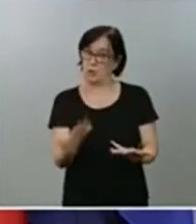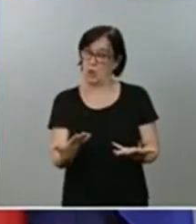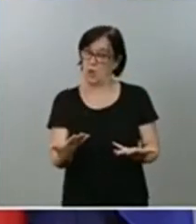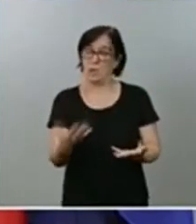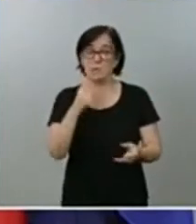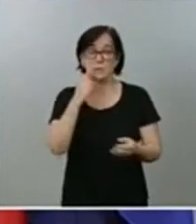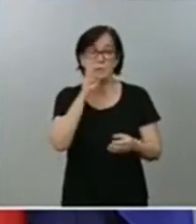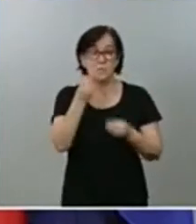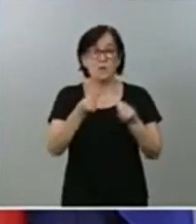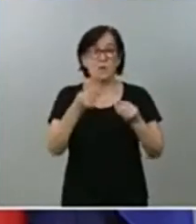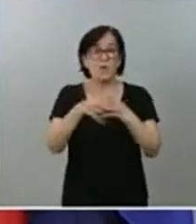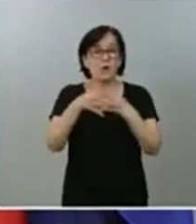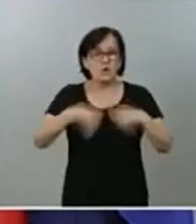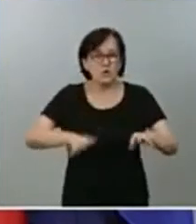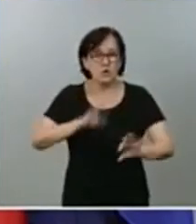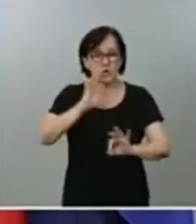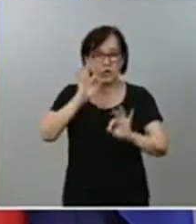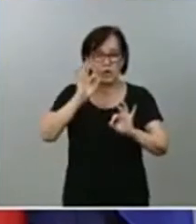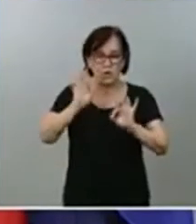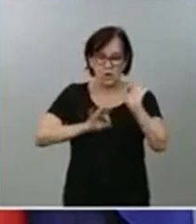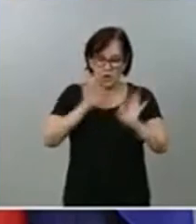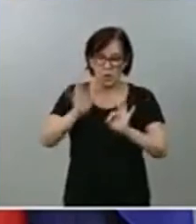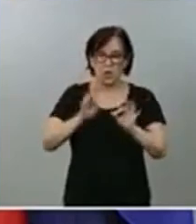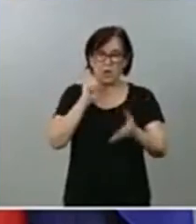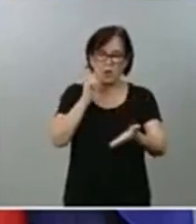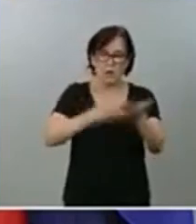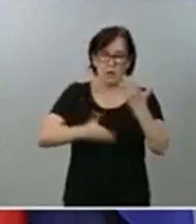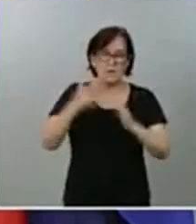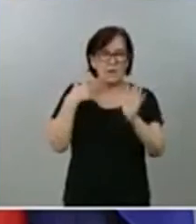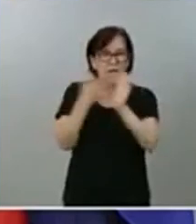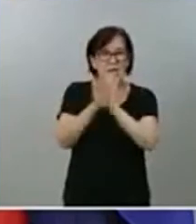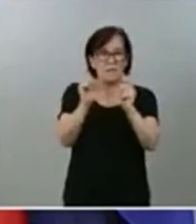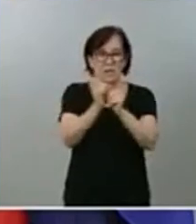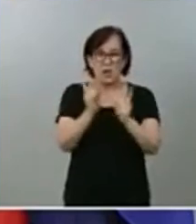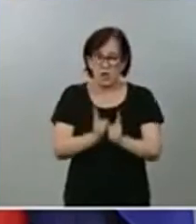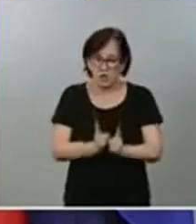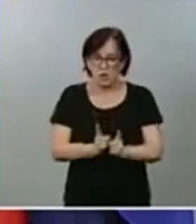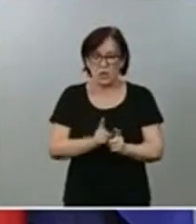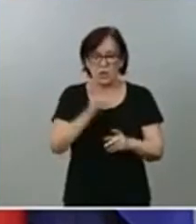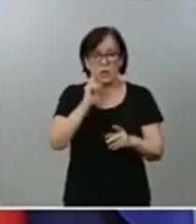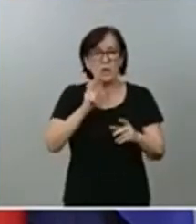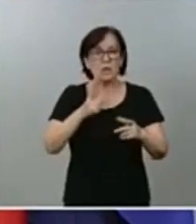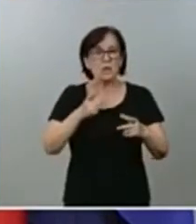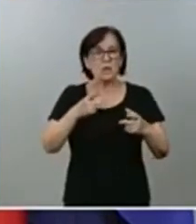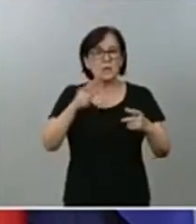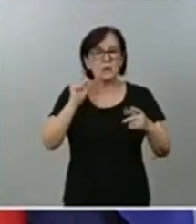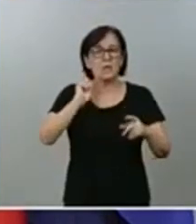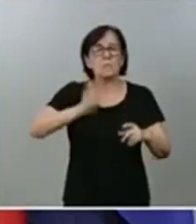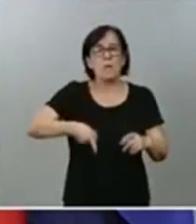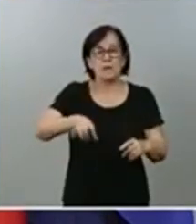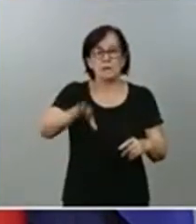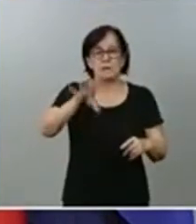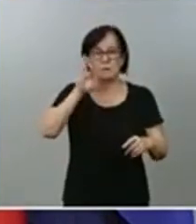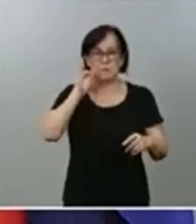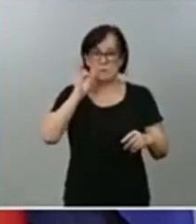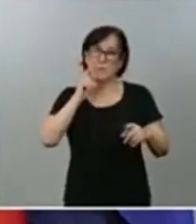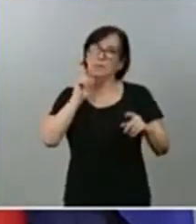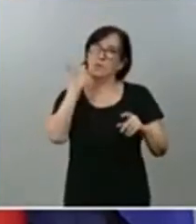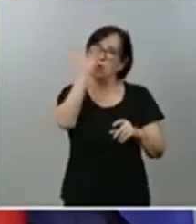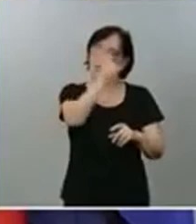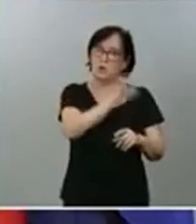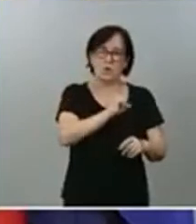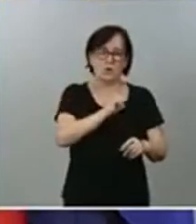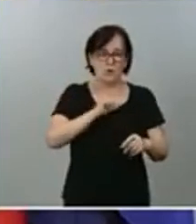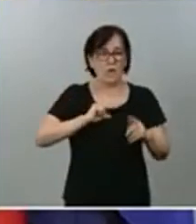organizativas y coordinación que hay en marcha. He explicado muy brevemente que el protagonismo corresponde en este escenario de control de las comunidades autónomas. Hay una segunda